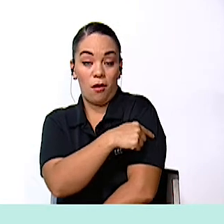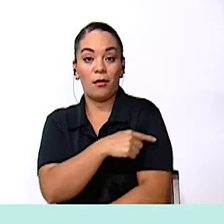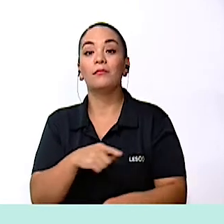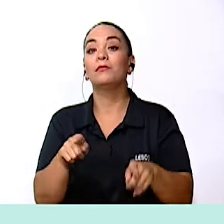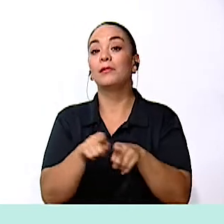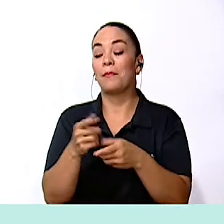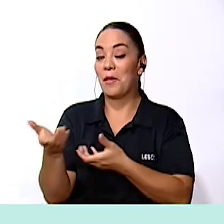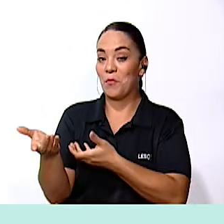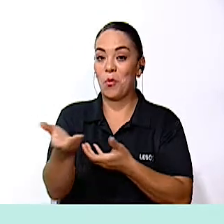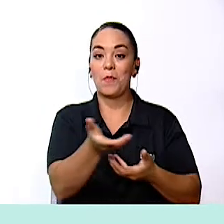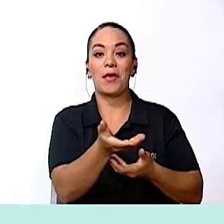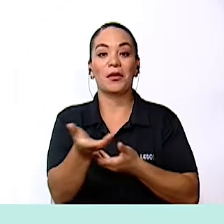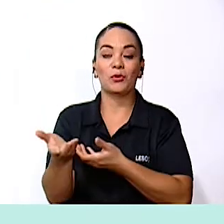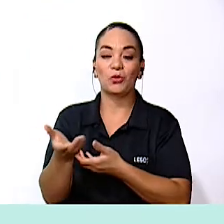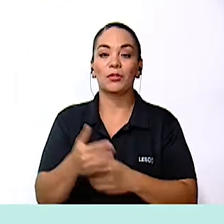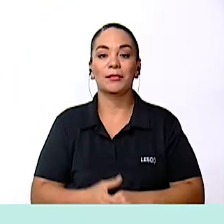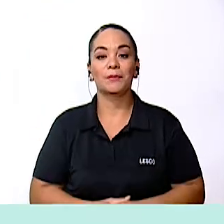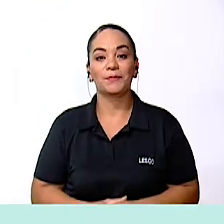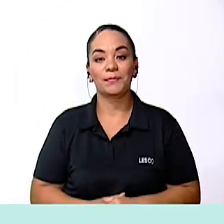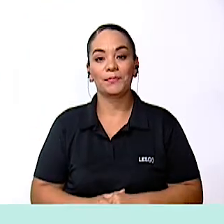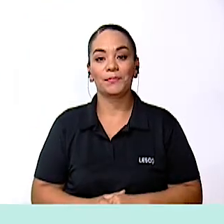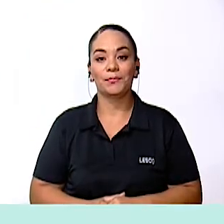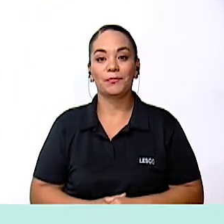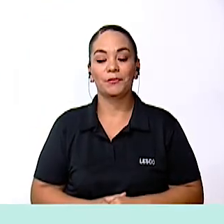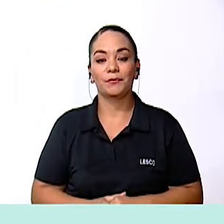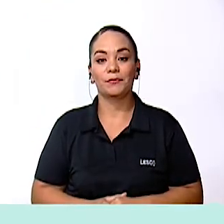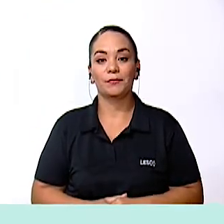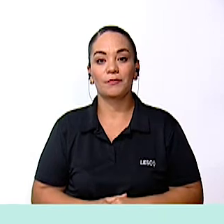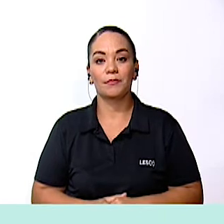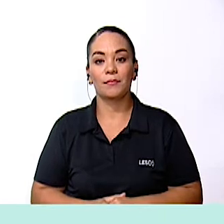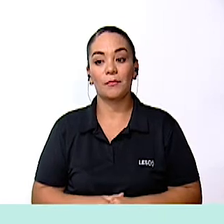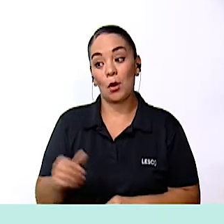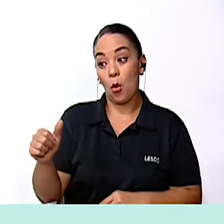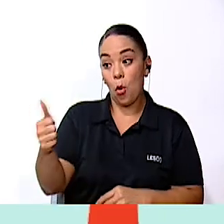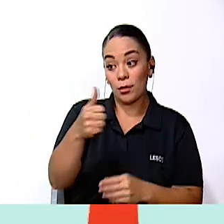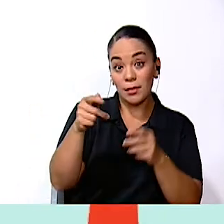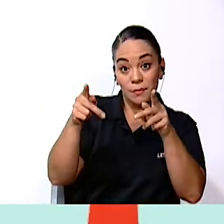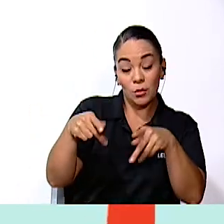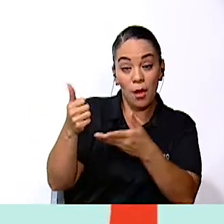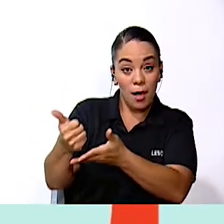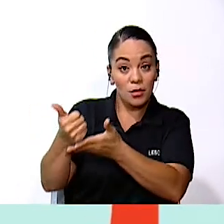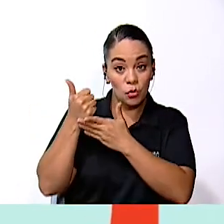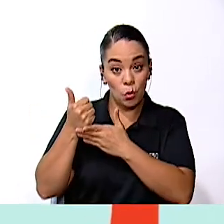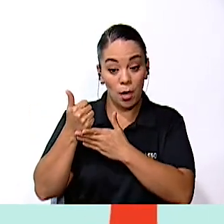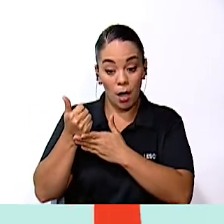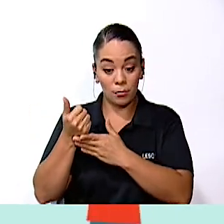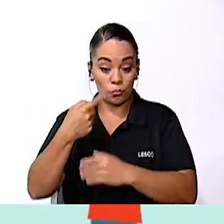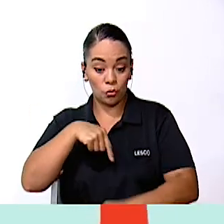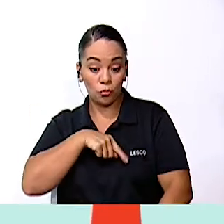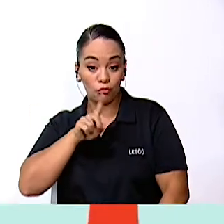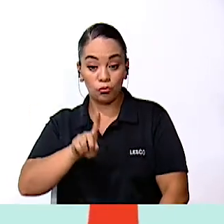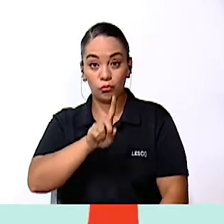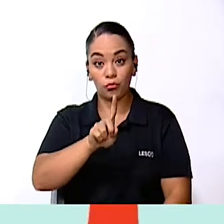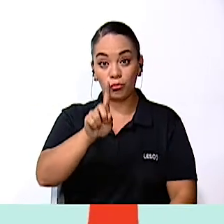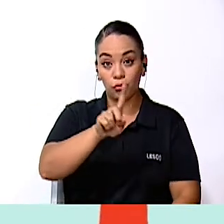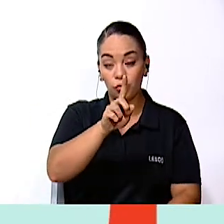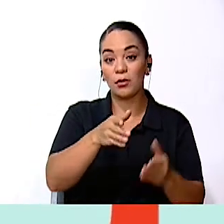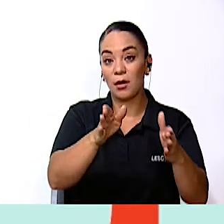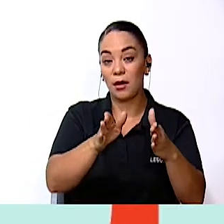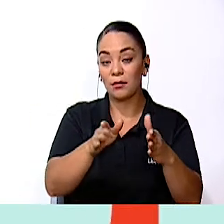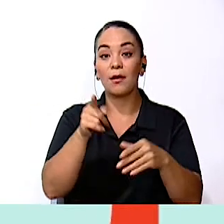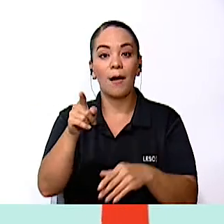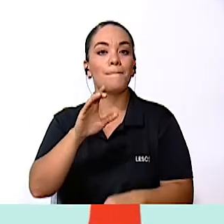cuerpo de bomberos Otras personas que nos pueden ayudar cuando caminamos en la calle son la